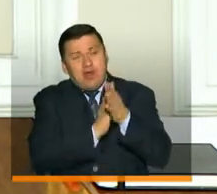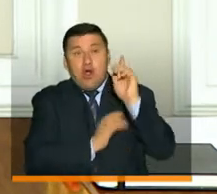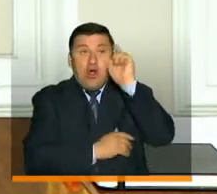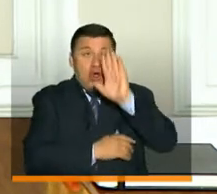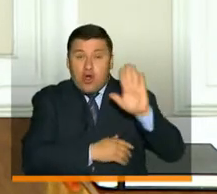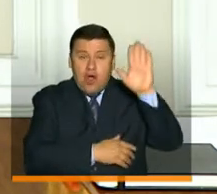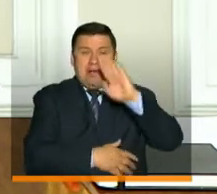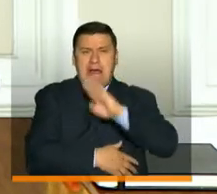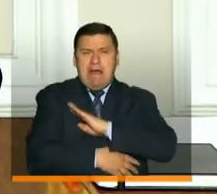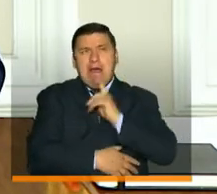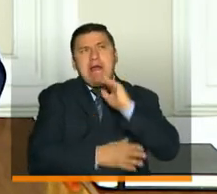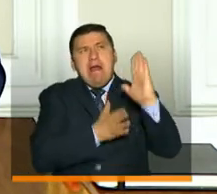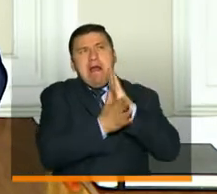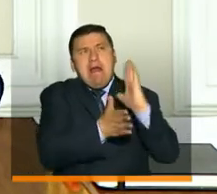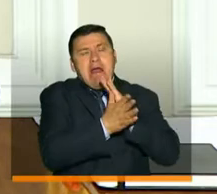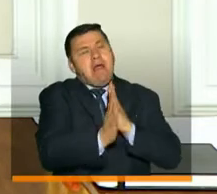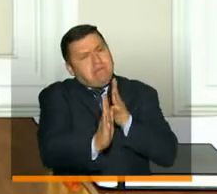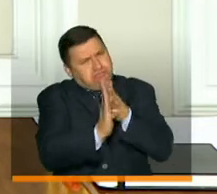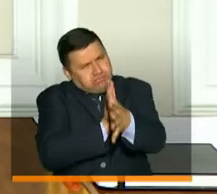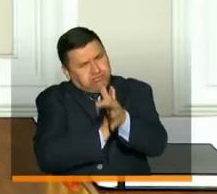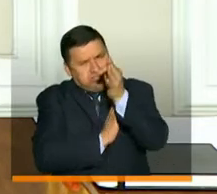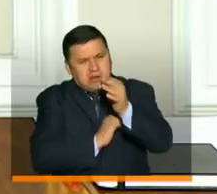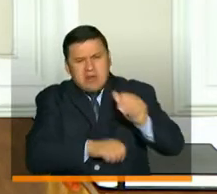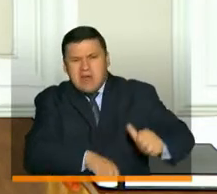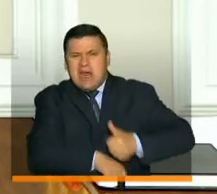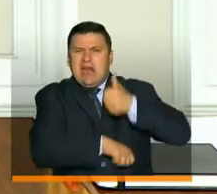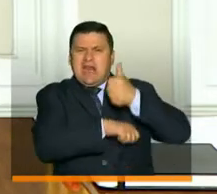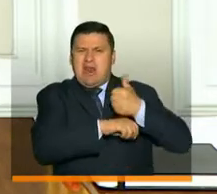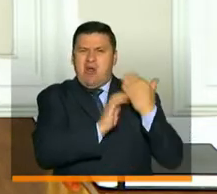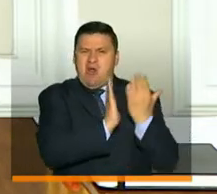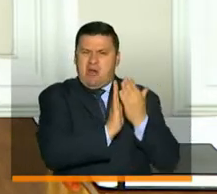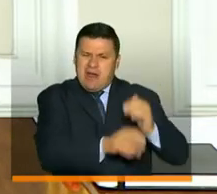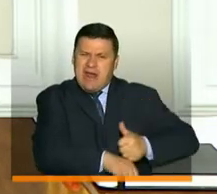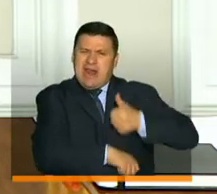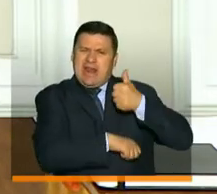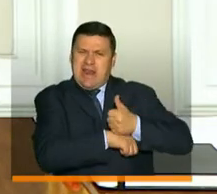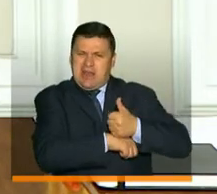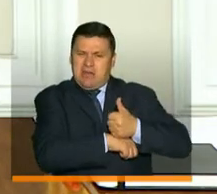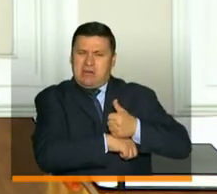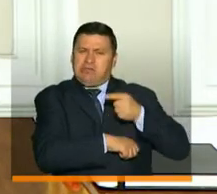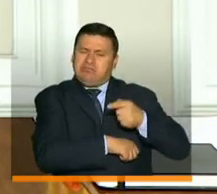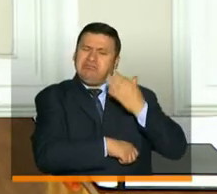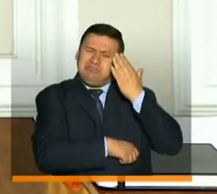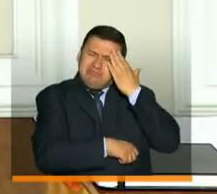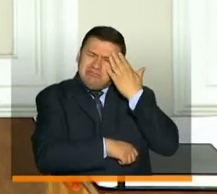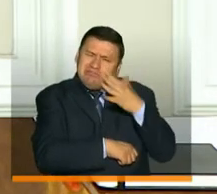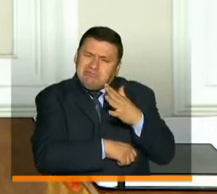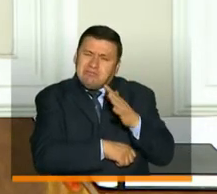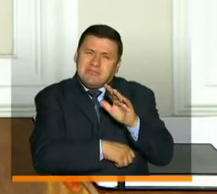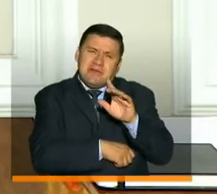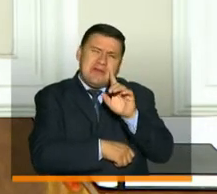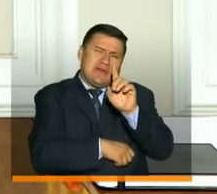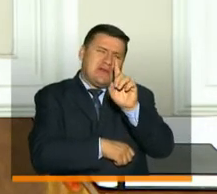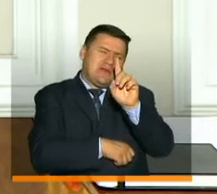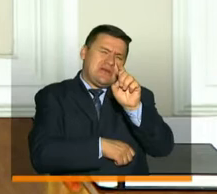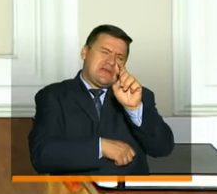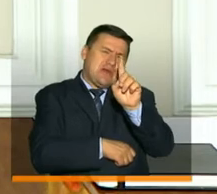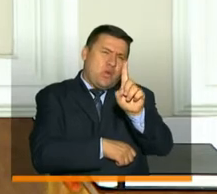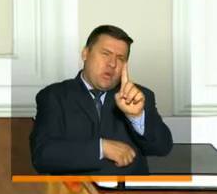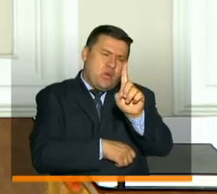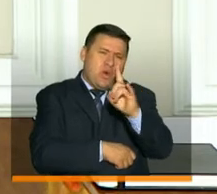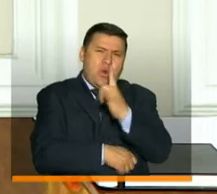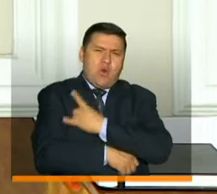gobernadores, de los alcaldes y también de los rectores, sobre todo cuando en cerca de 61